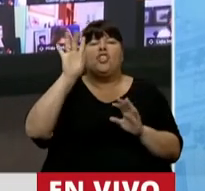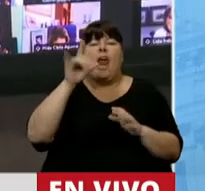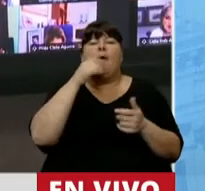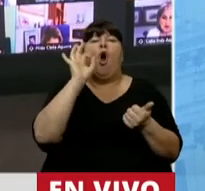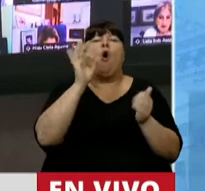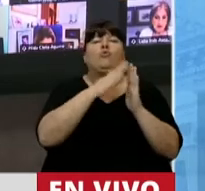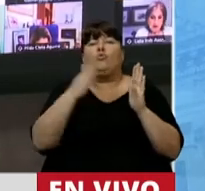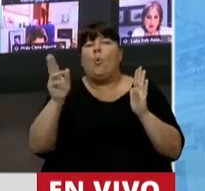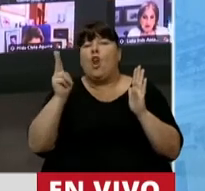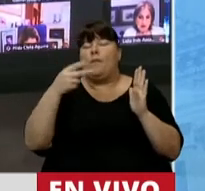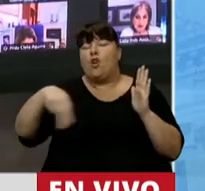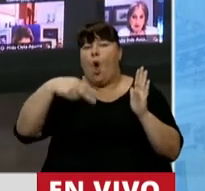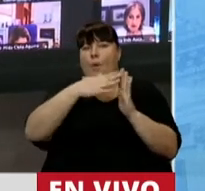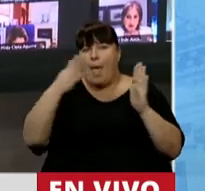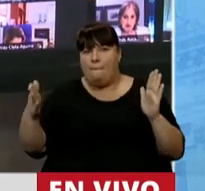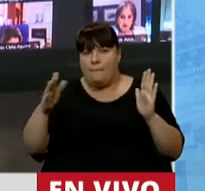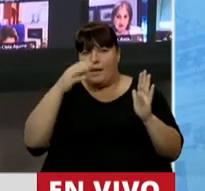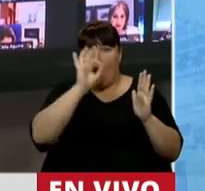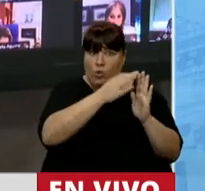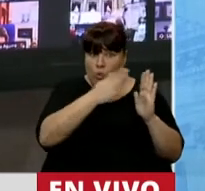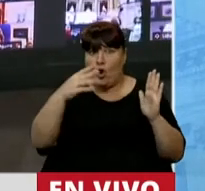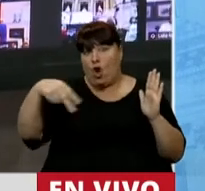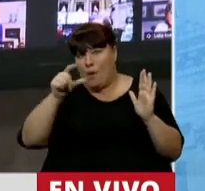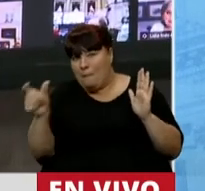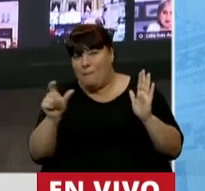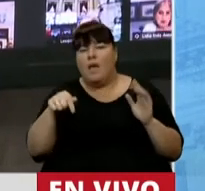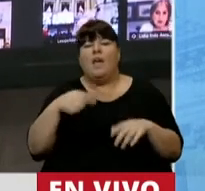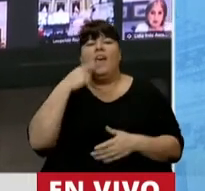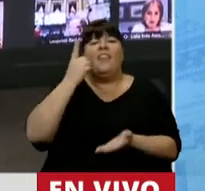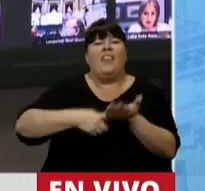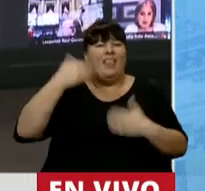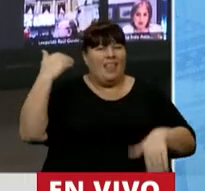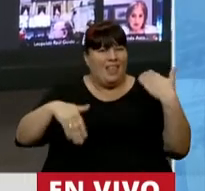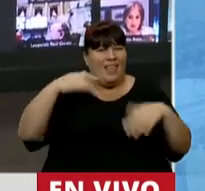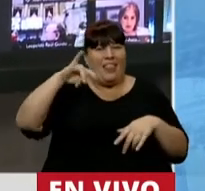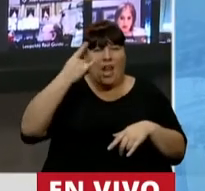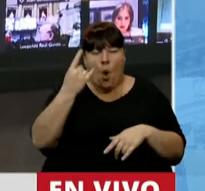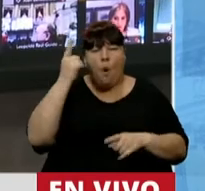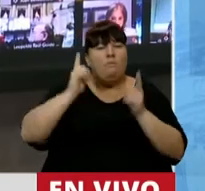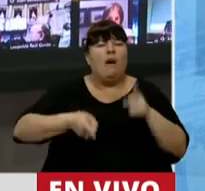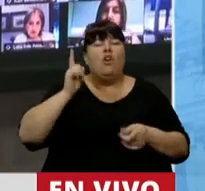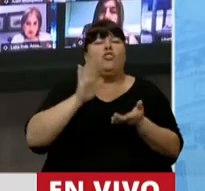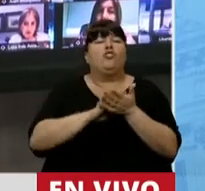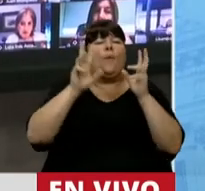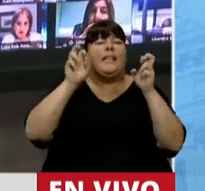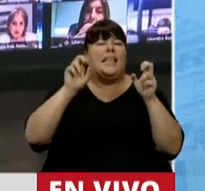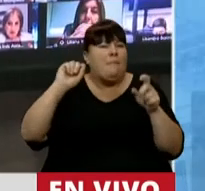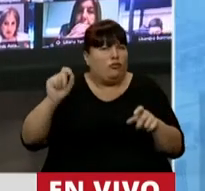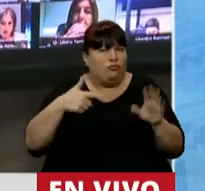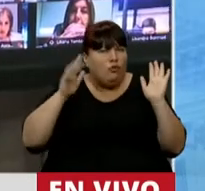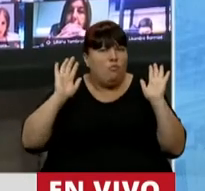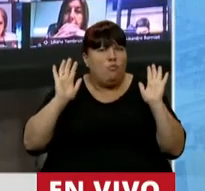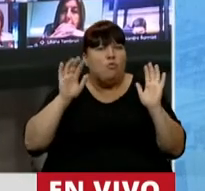octubre y lo que va de noviembre se han emitido decretos de necesidad y urgencia que tienen que ver con asuntos ordinarios